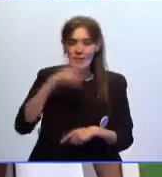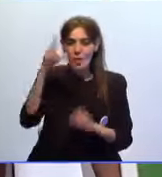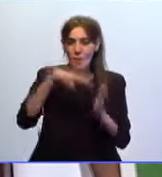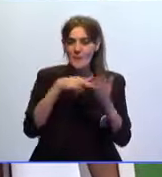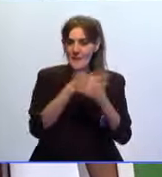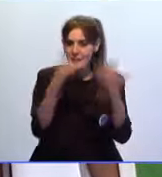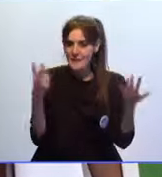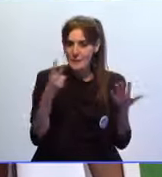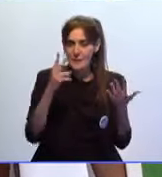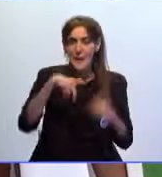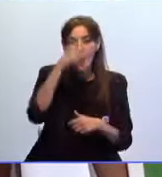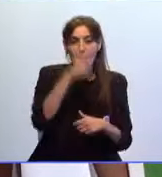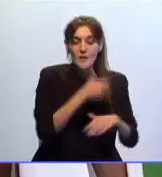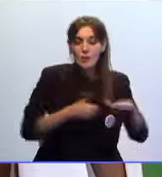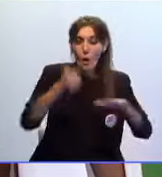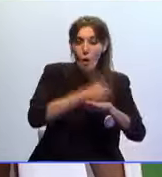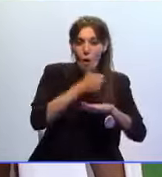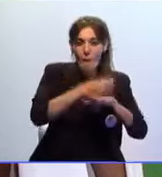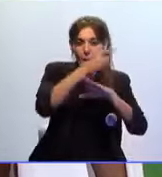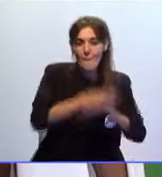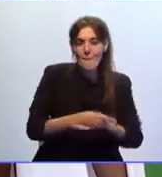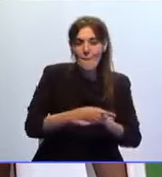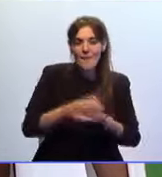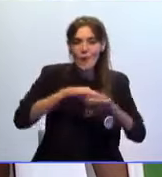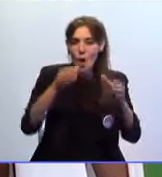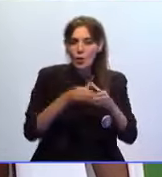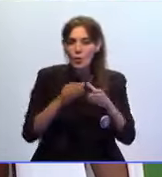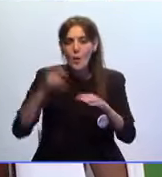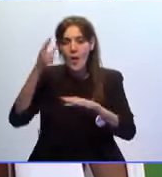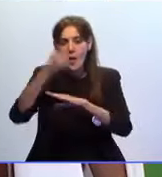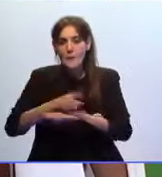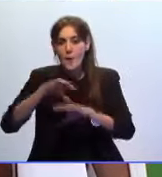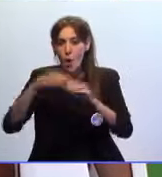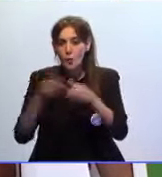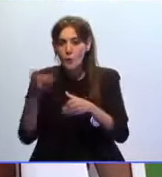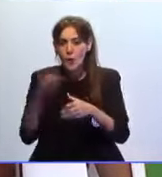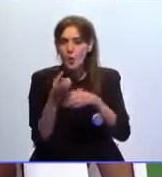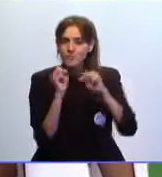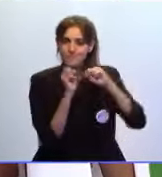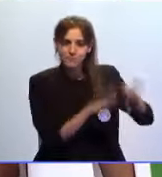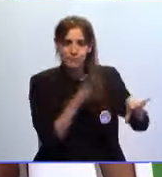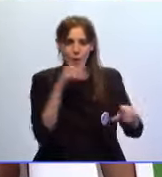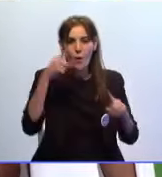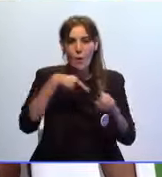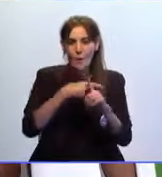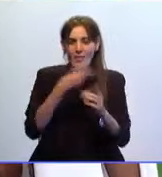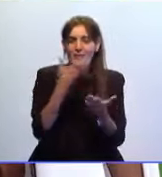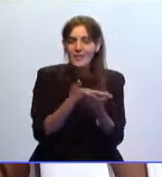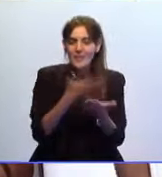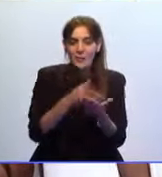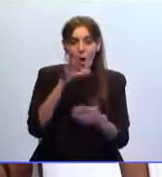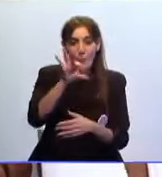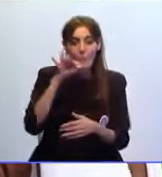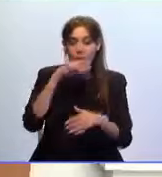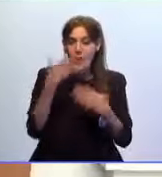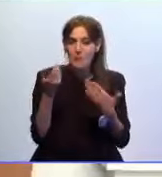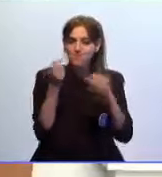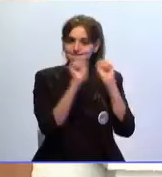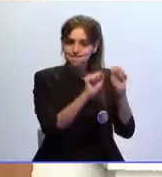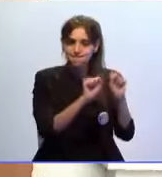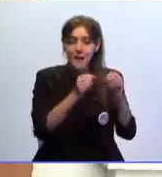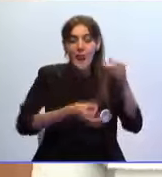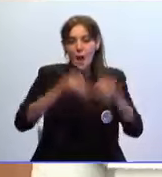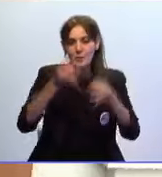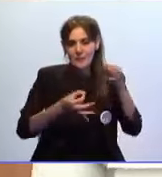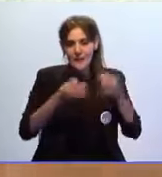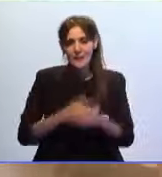Tanto el jefe del mando de personal del Ejército como el GEME rechazaron su solicitud, decisión que ahora ha respaldado también la